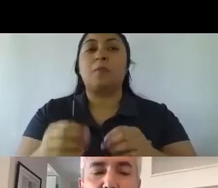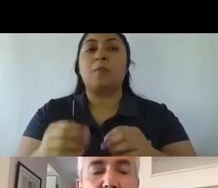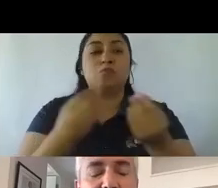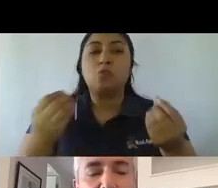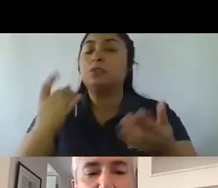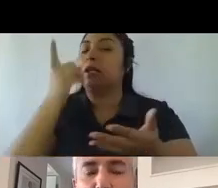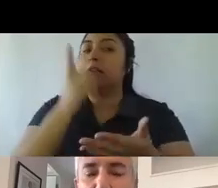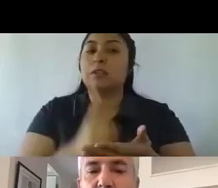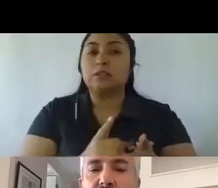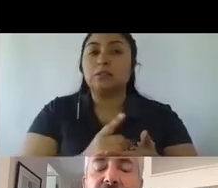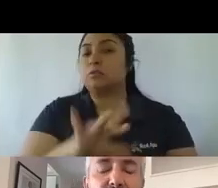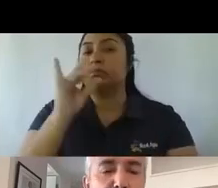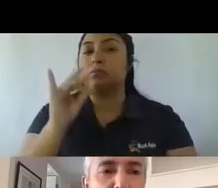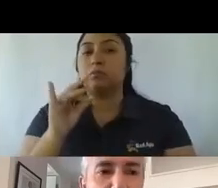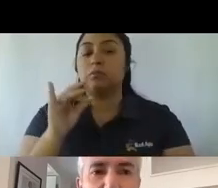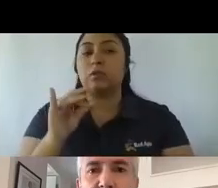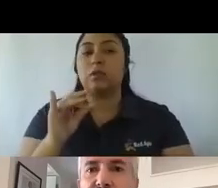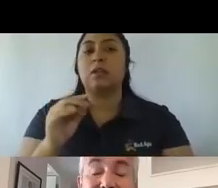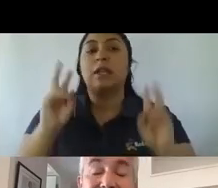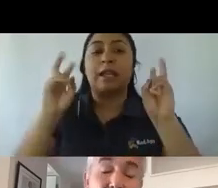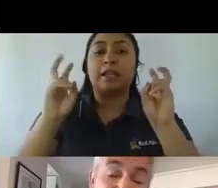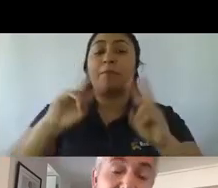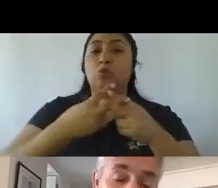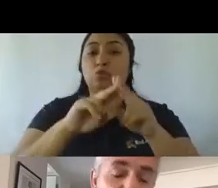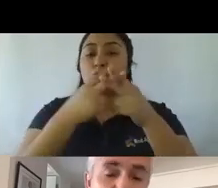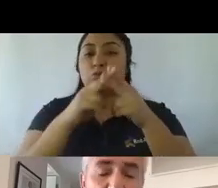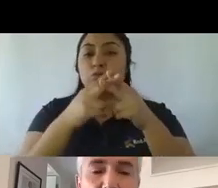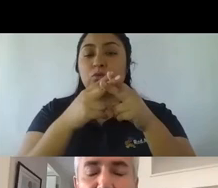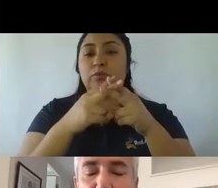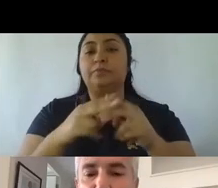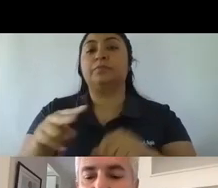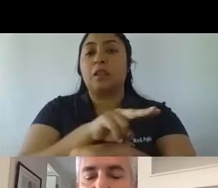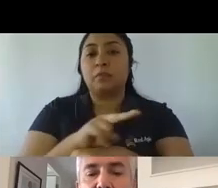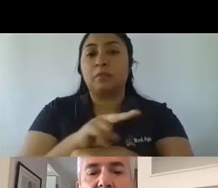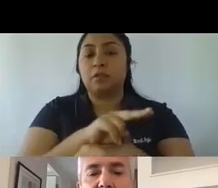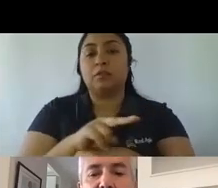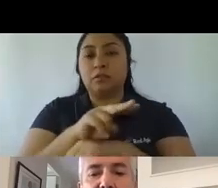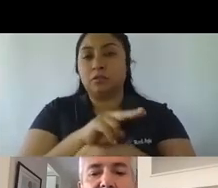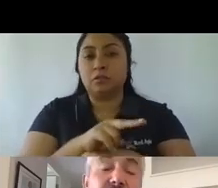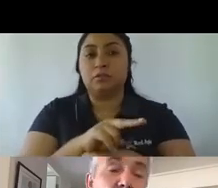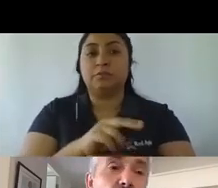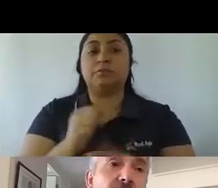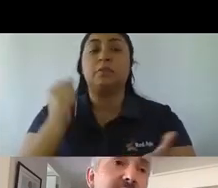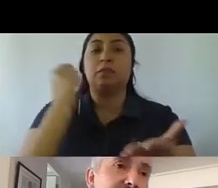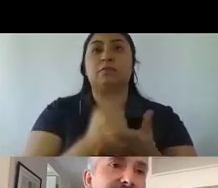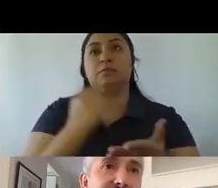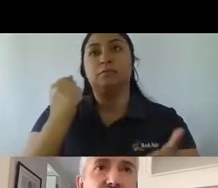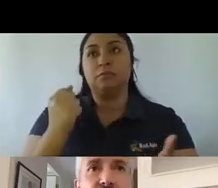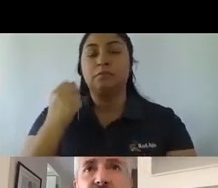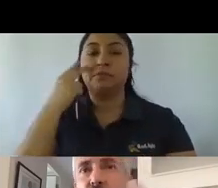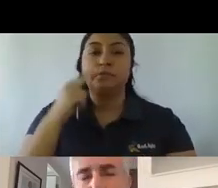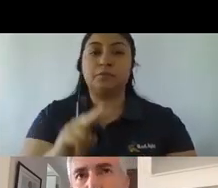ámbito de la conducción, de la construcción, de la administración, por supuesto, también de una marca, y vemos cómo esas